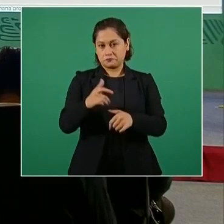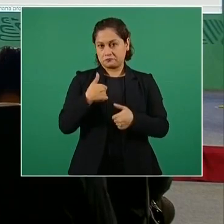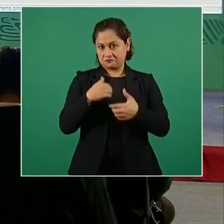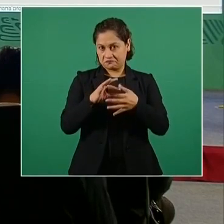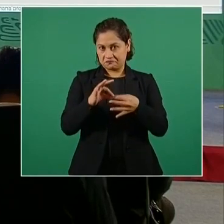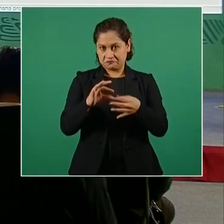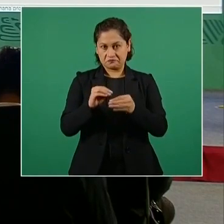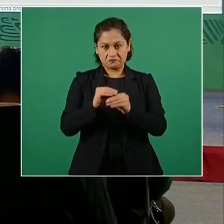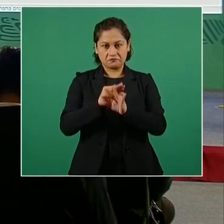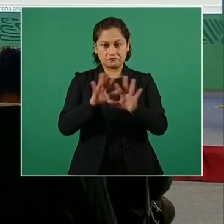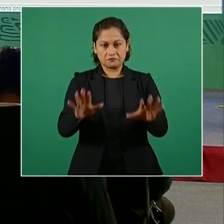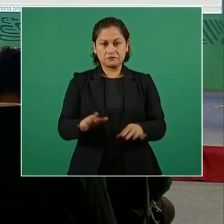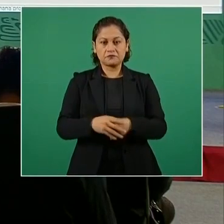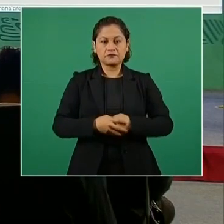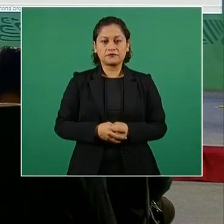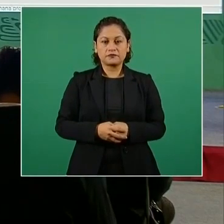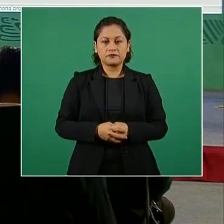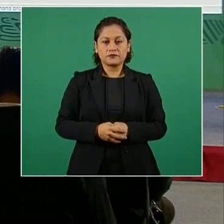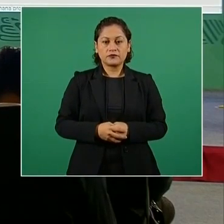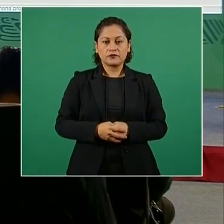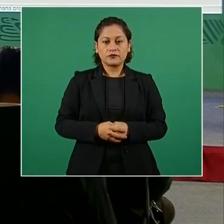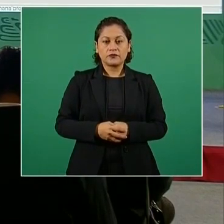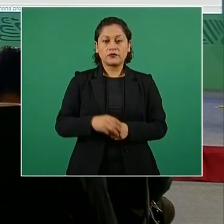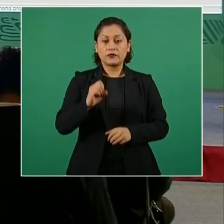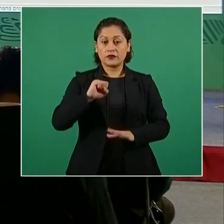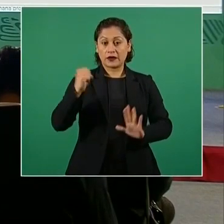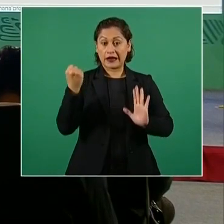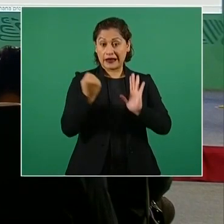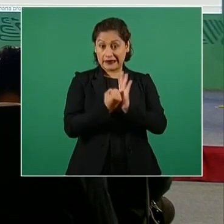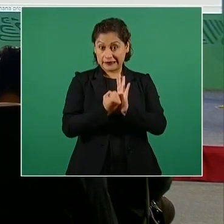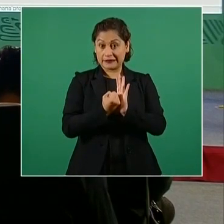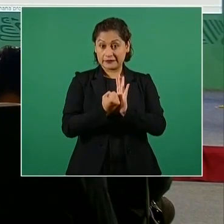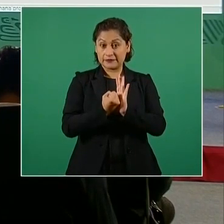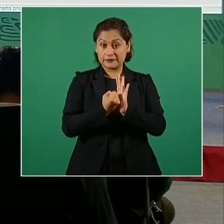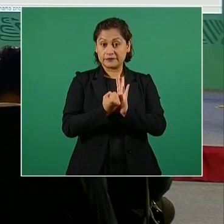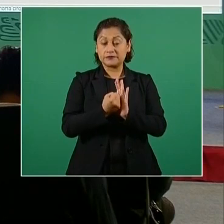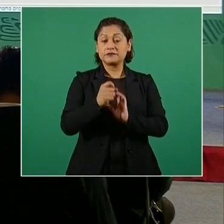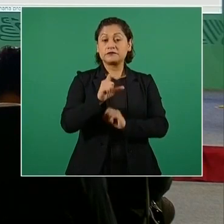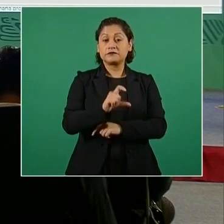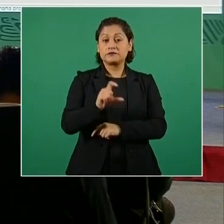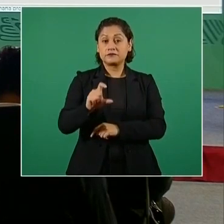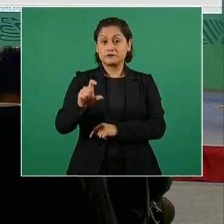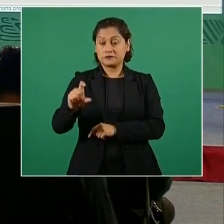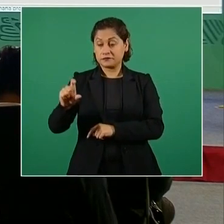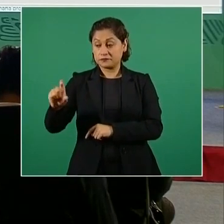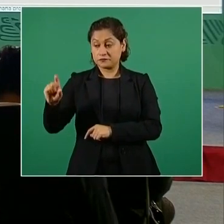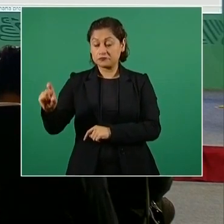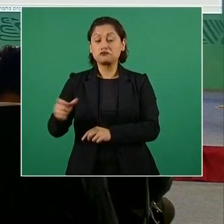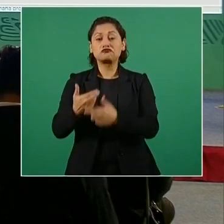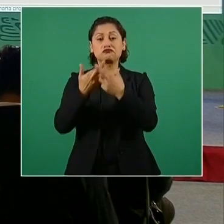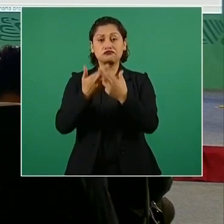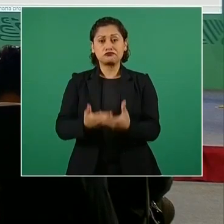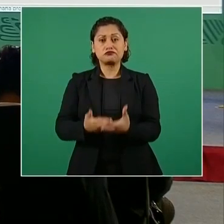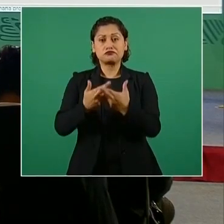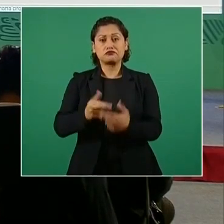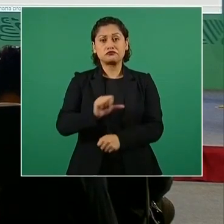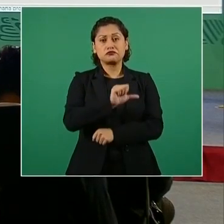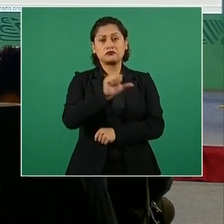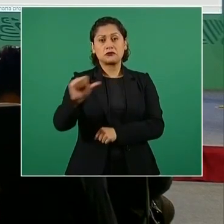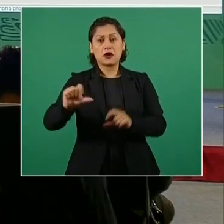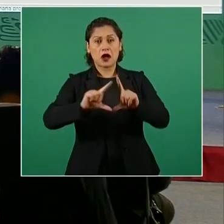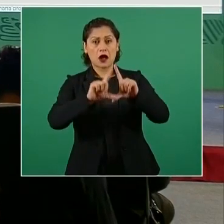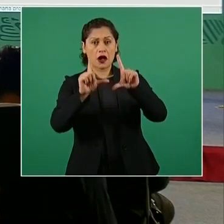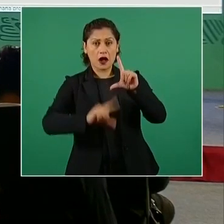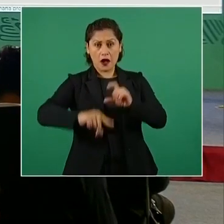más de 7 millones de dosis representan la disponibilidad de vacunas suficientes para proteger a la totalidad de la población adulta de la Ciudad de